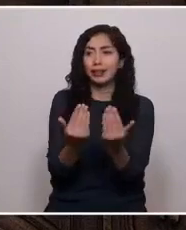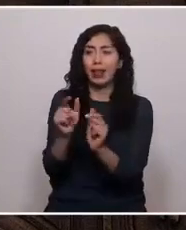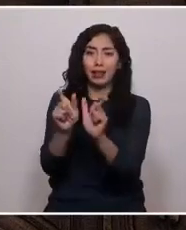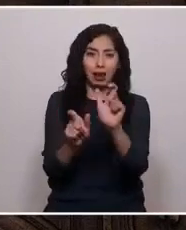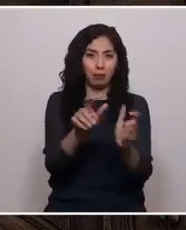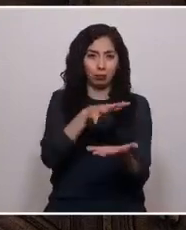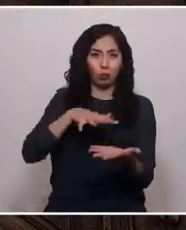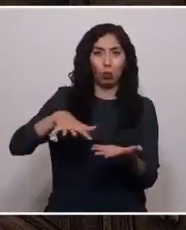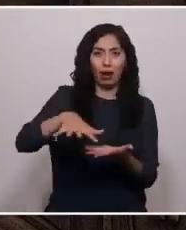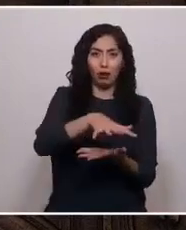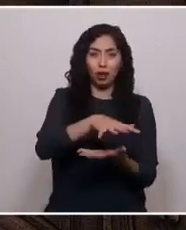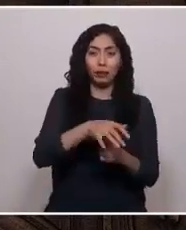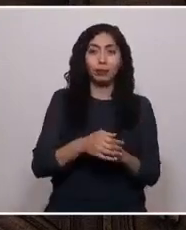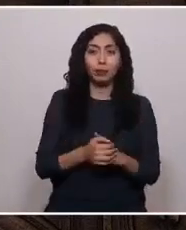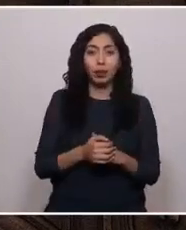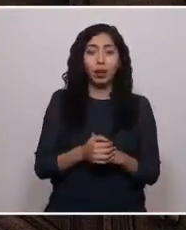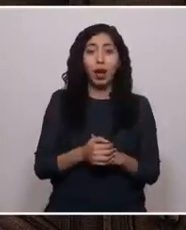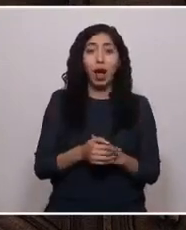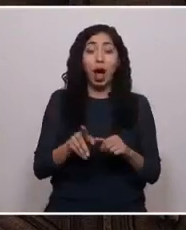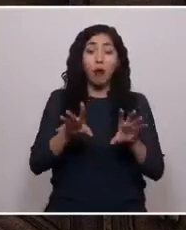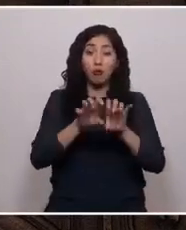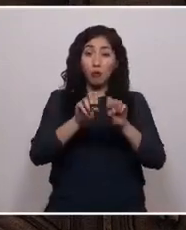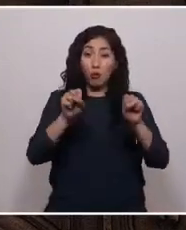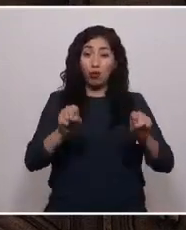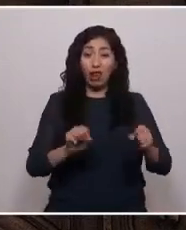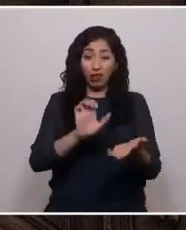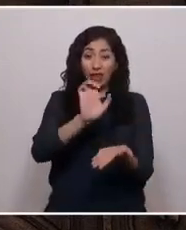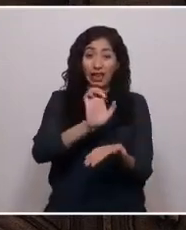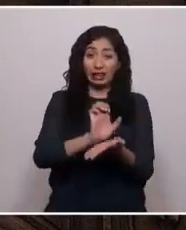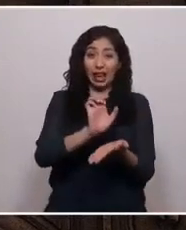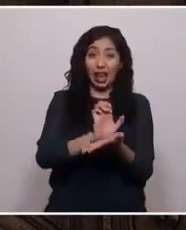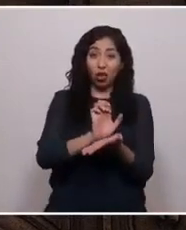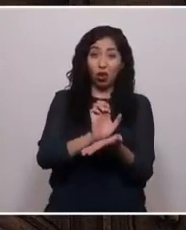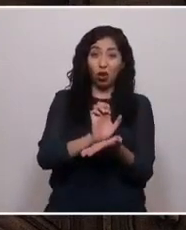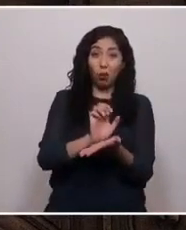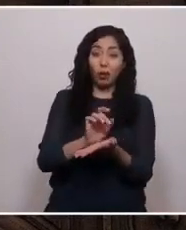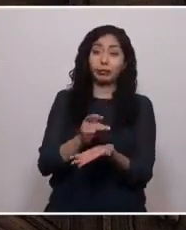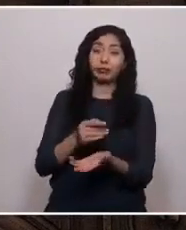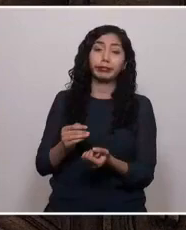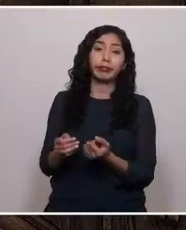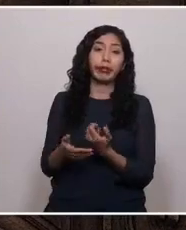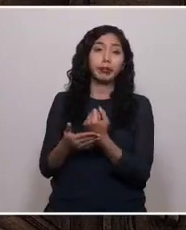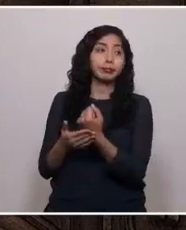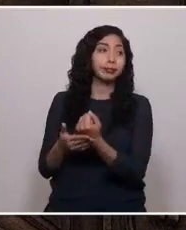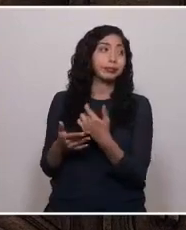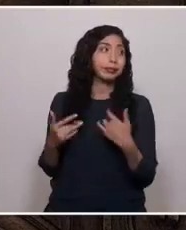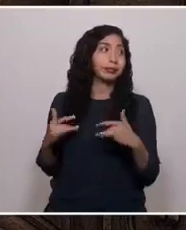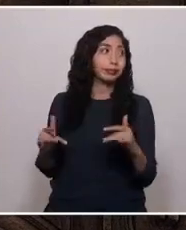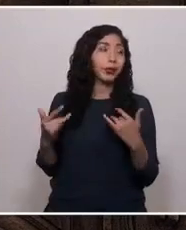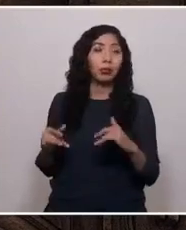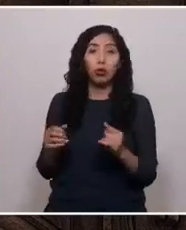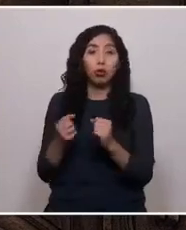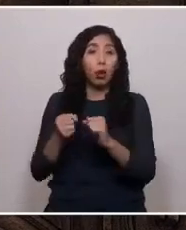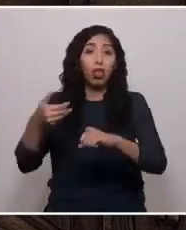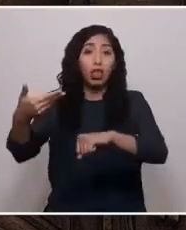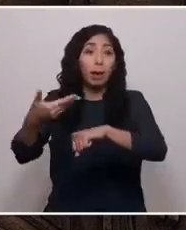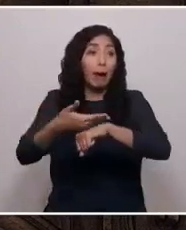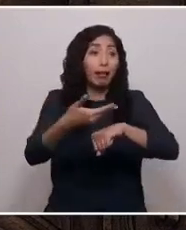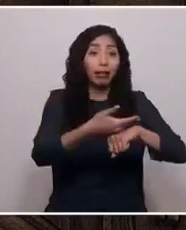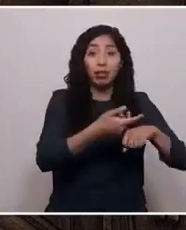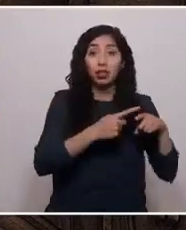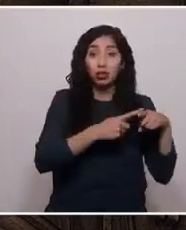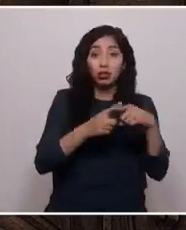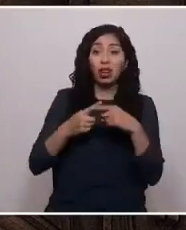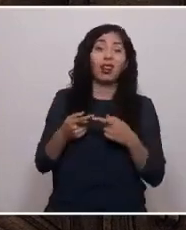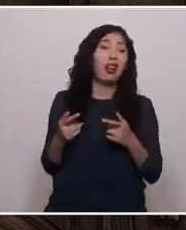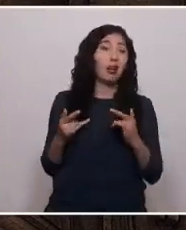Frente a un modelo de Estado subsidiario que ha sido incapaz de procesar las demandas sociales, la nueva constitución